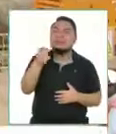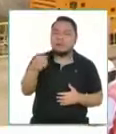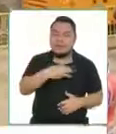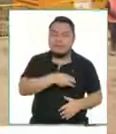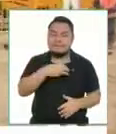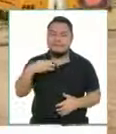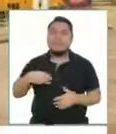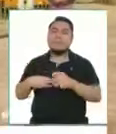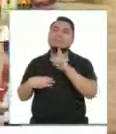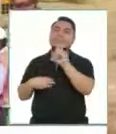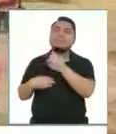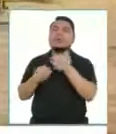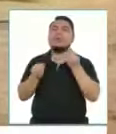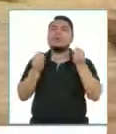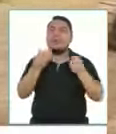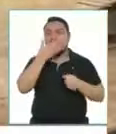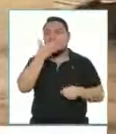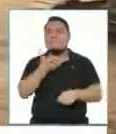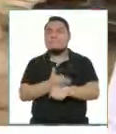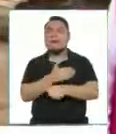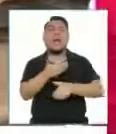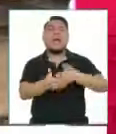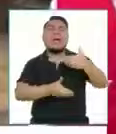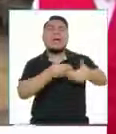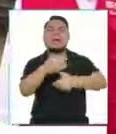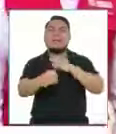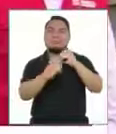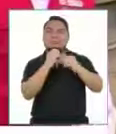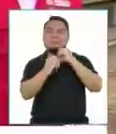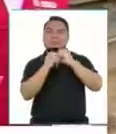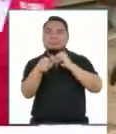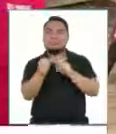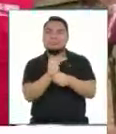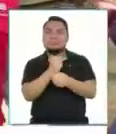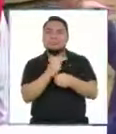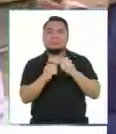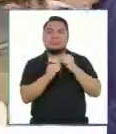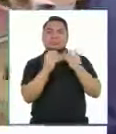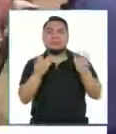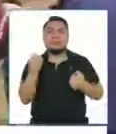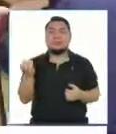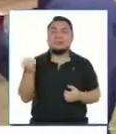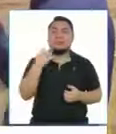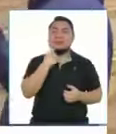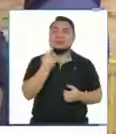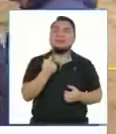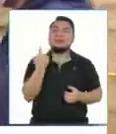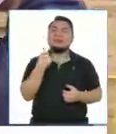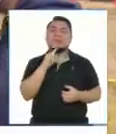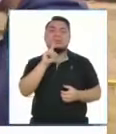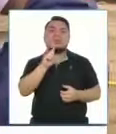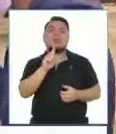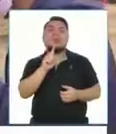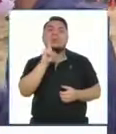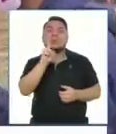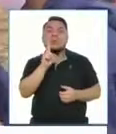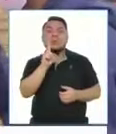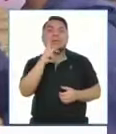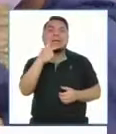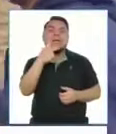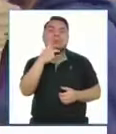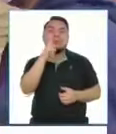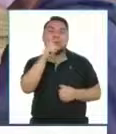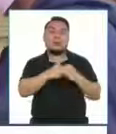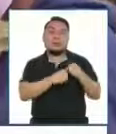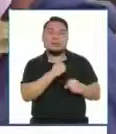ministro, ¿cómo se va a mejorar el avance en la construcción de esta obra? Porque se informó que solo era de kilómetro y medio por año. ¿Cómo se está